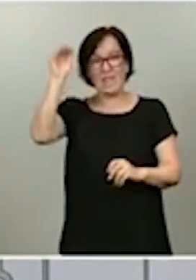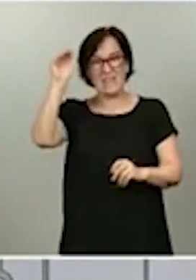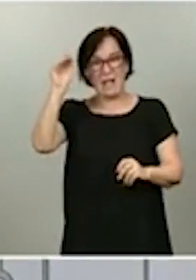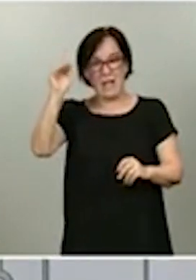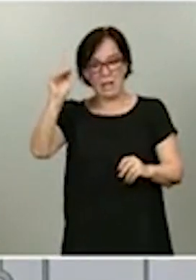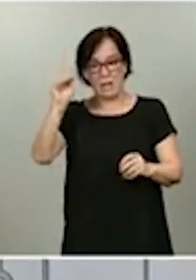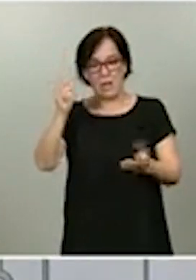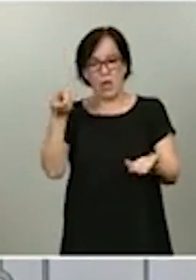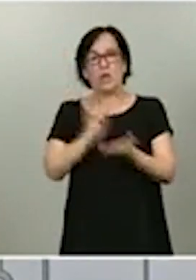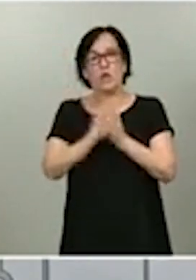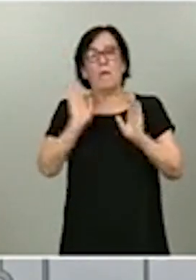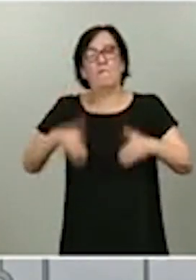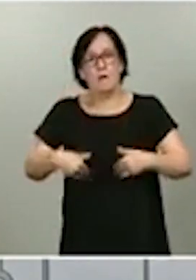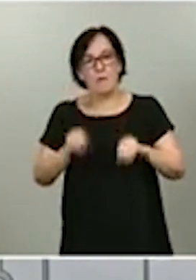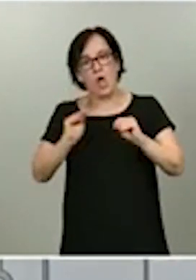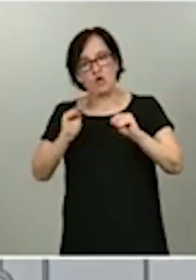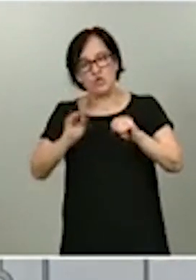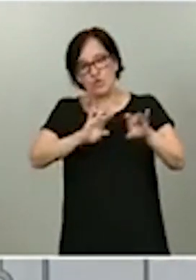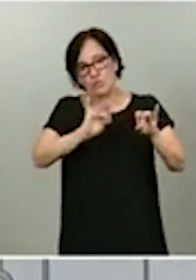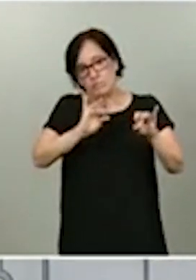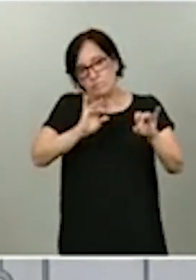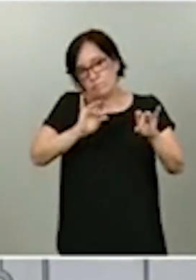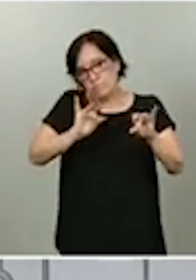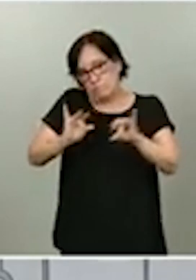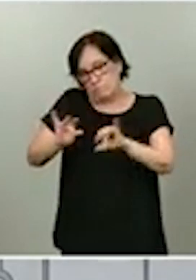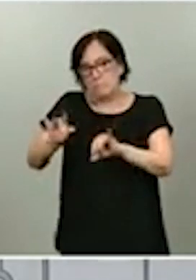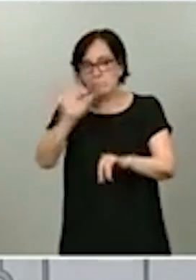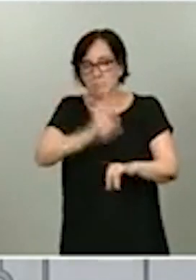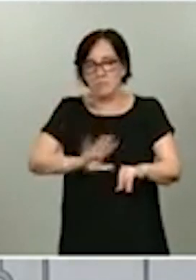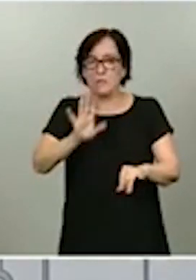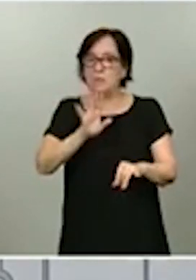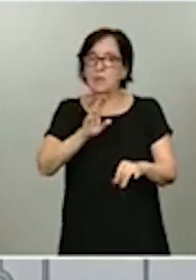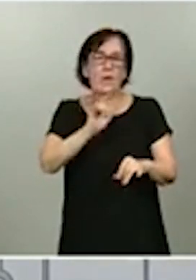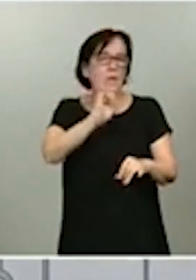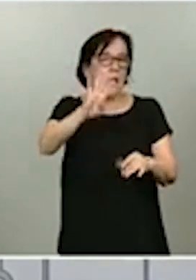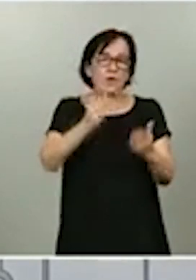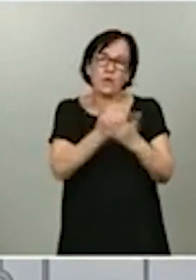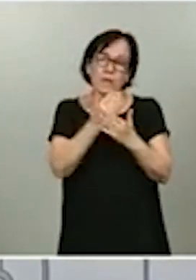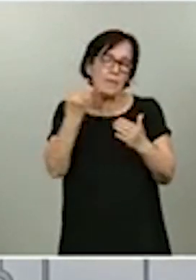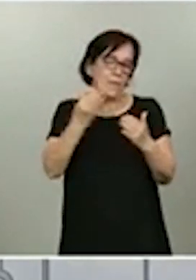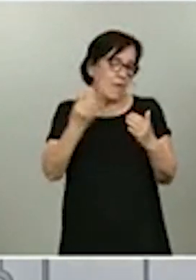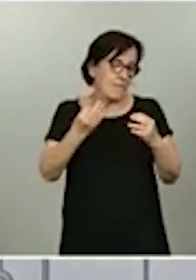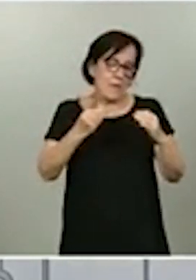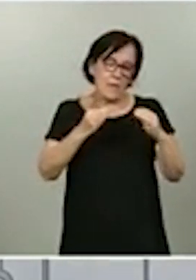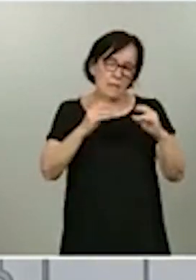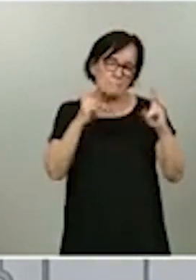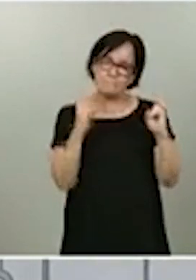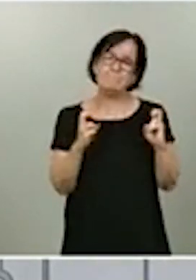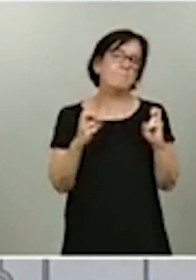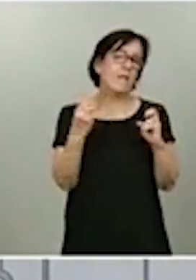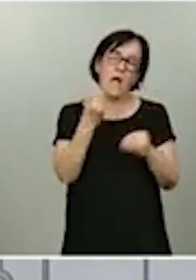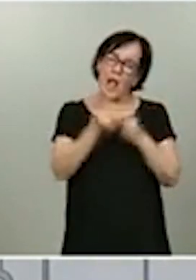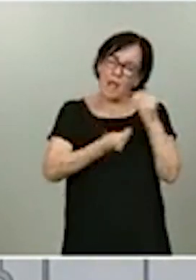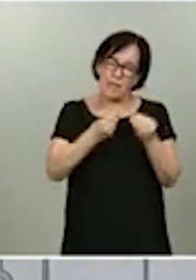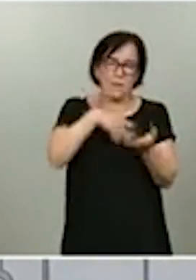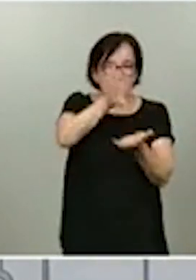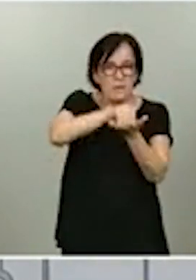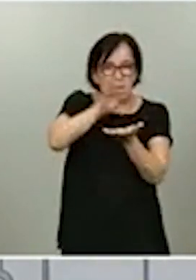sus territorios. La cuarentena se tiene que hacer, se recogen los datos de los casos. Esto nos permite